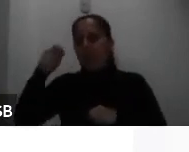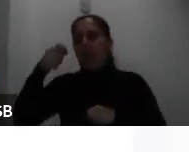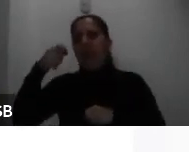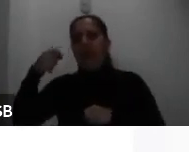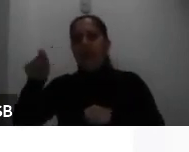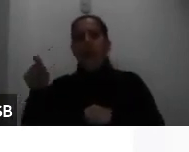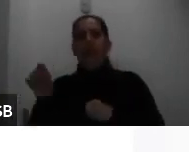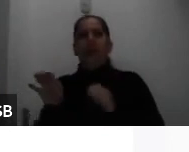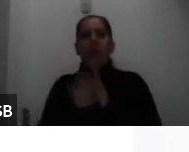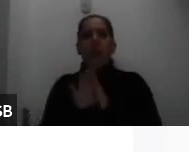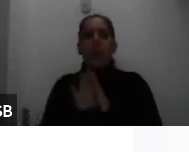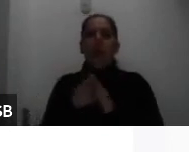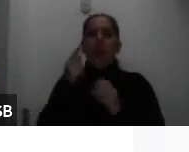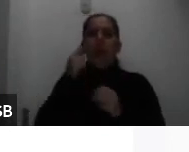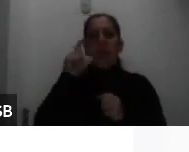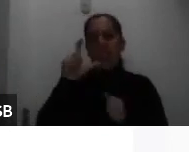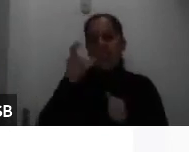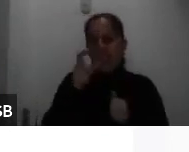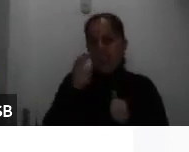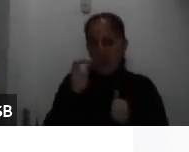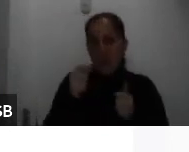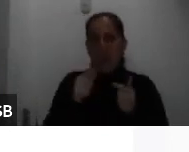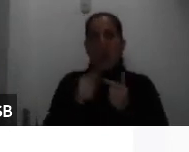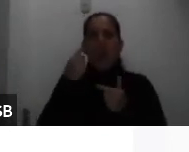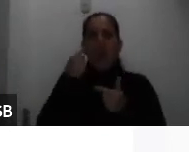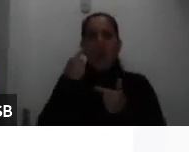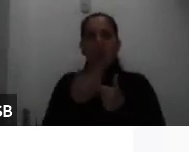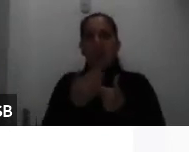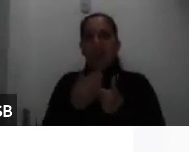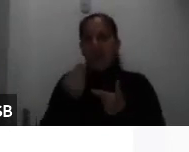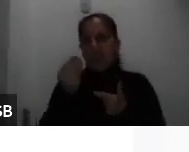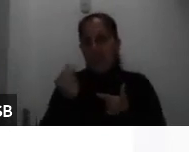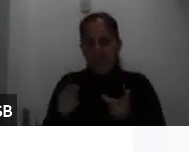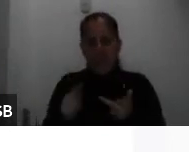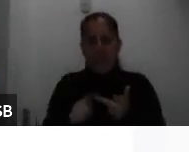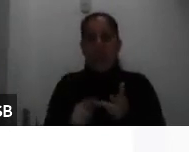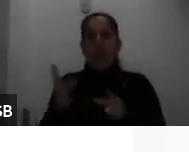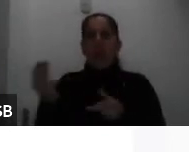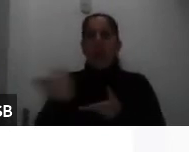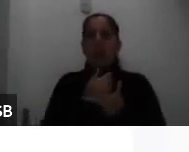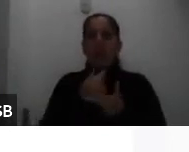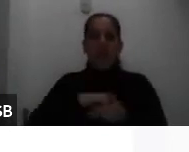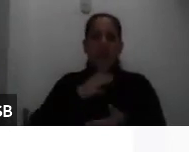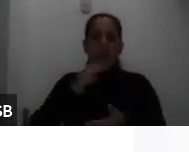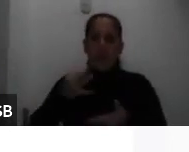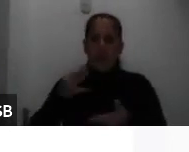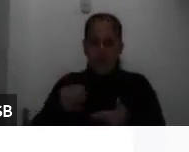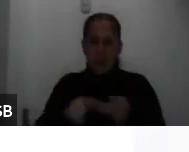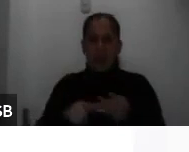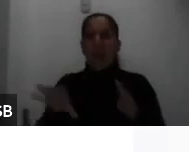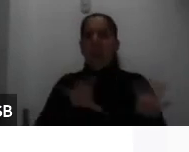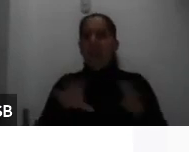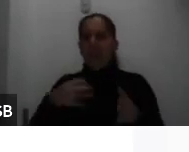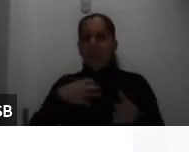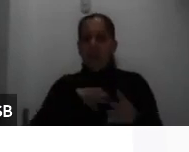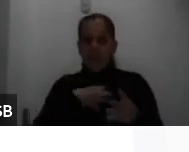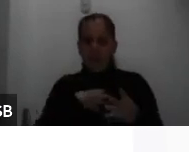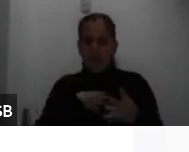habla del documento de identidad constancia salario ingresos informales de actividades productivas